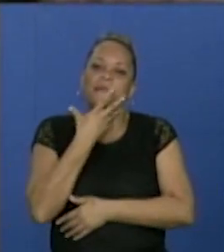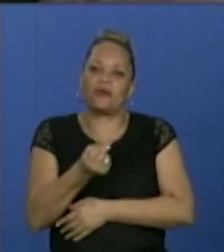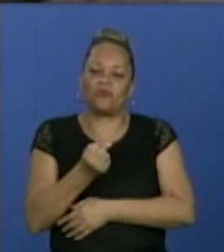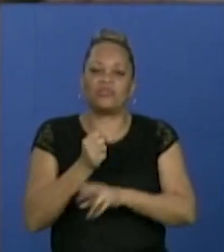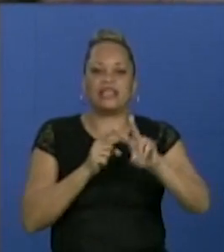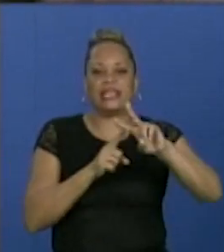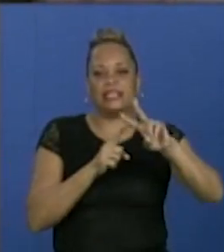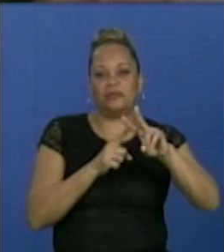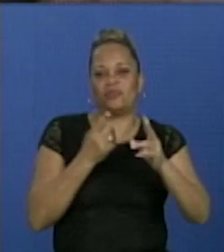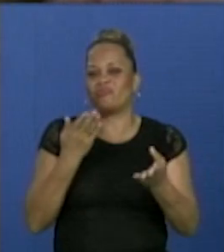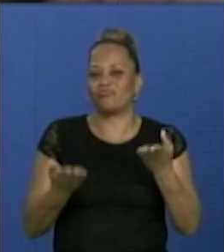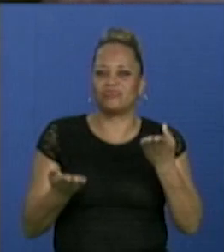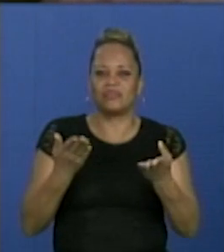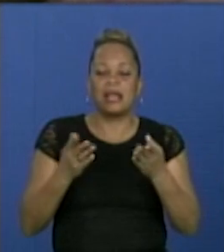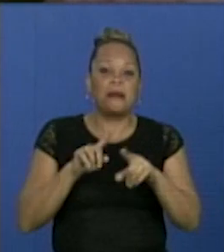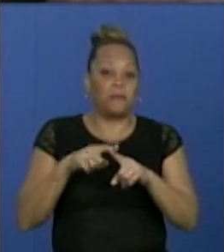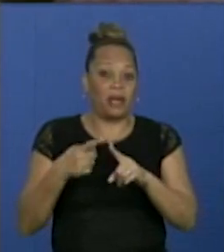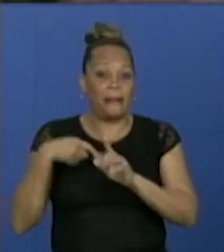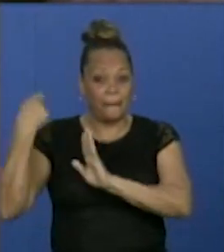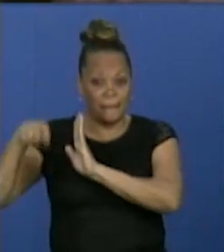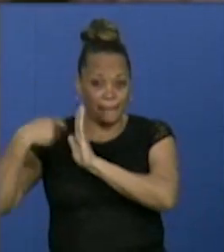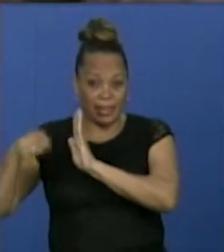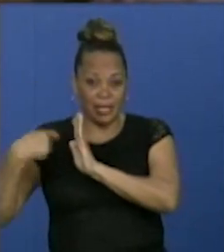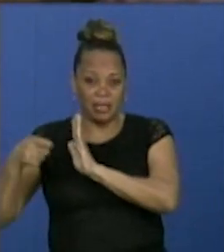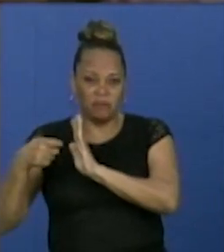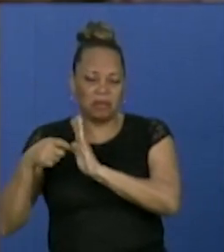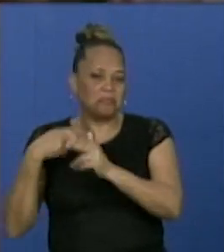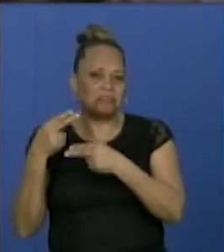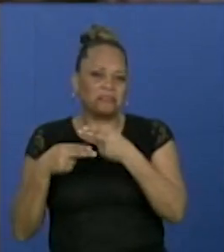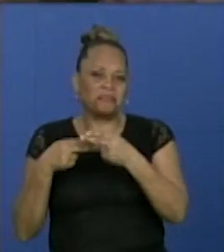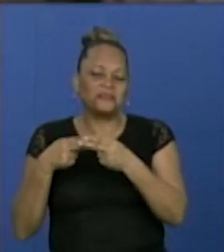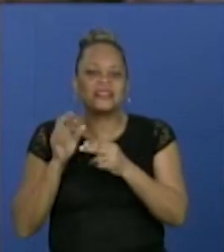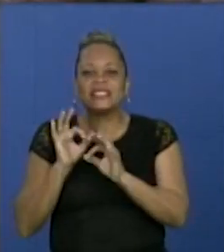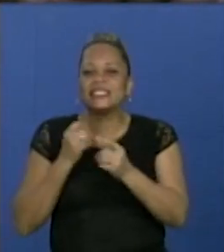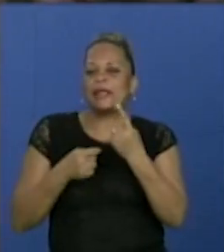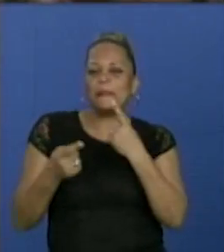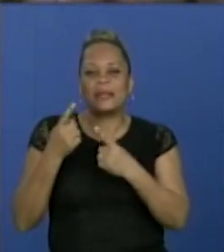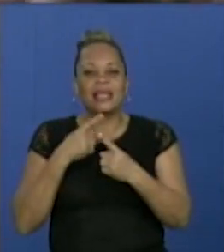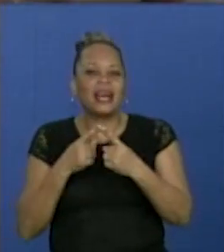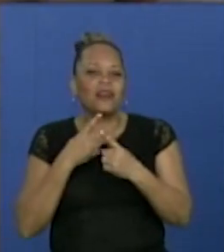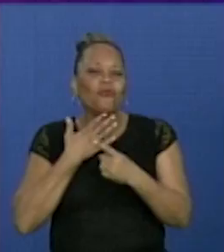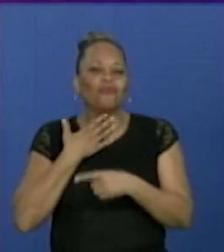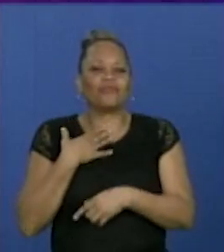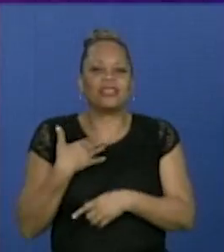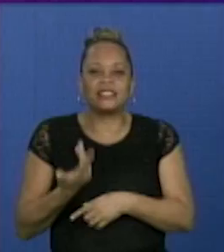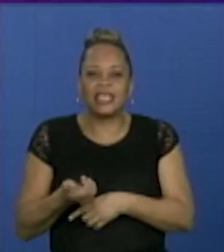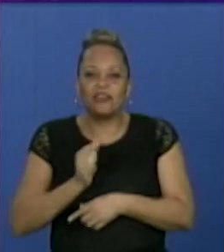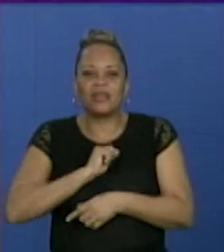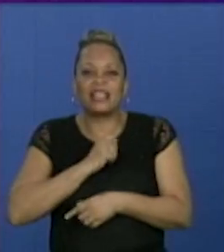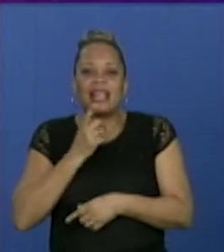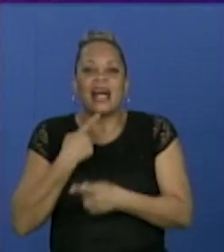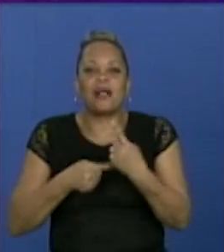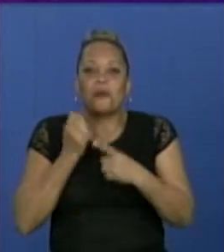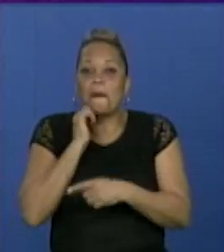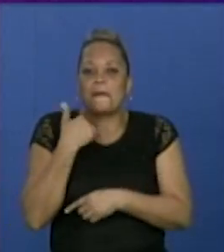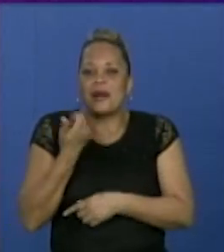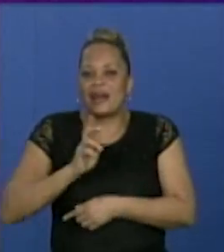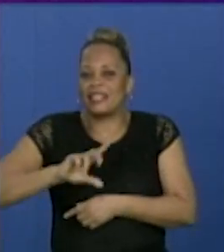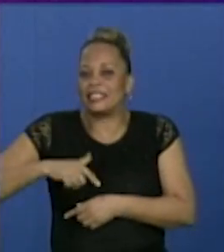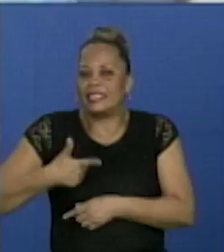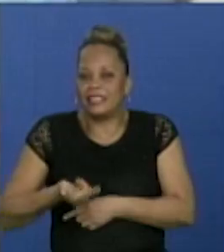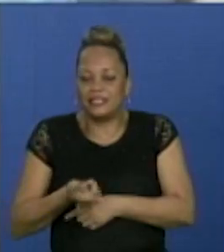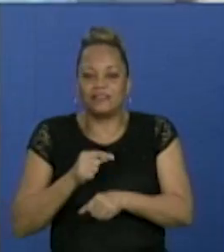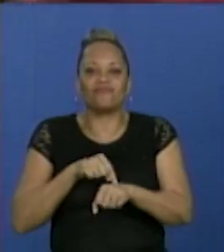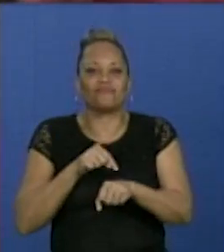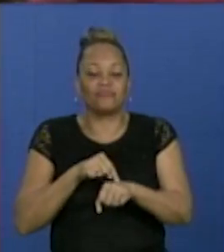que la televisión porque en las películas siempre hay una cierta pretensión, ¿no?, de querer hacer algo más artístico y hay